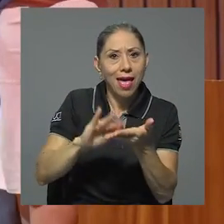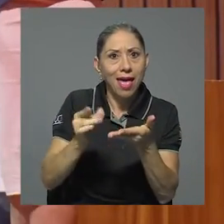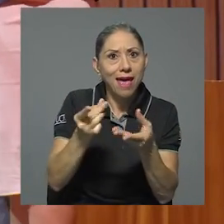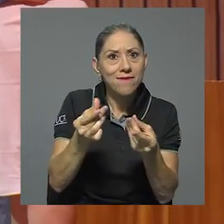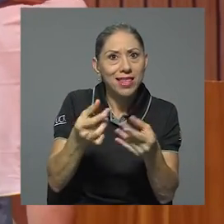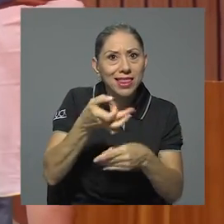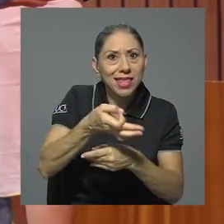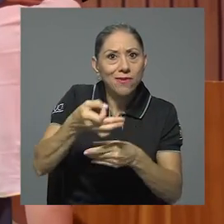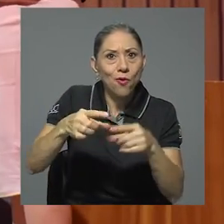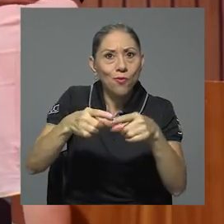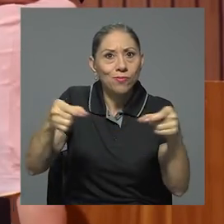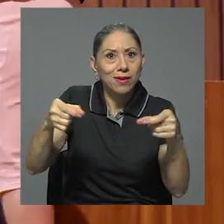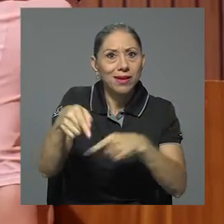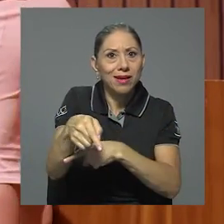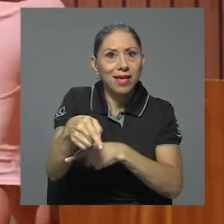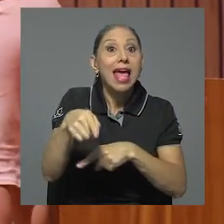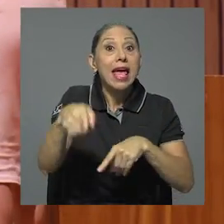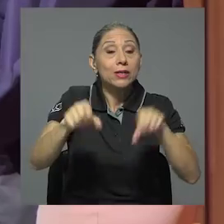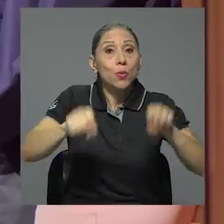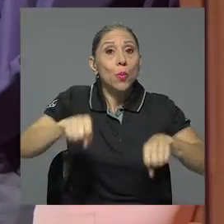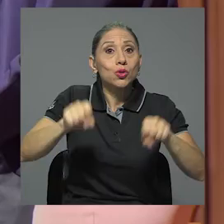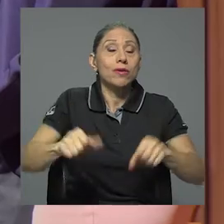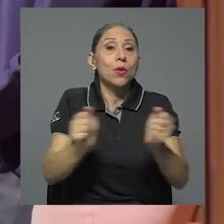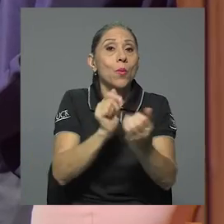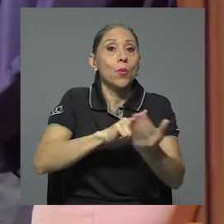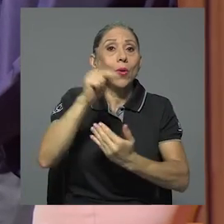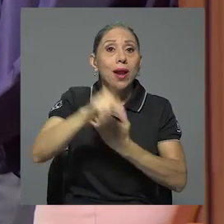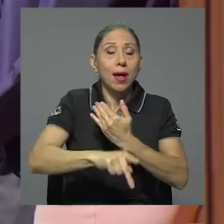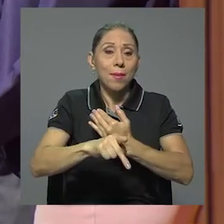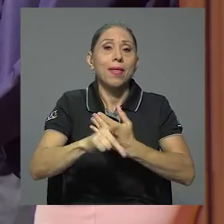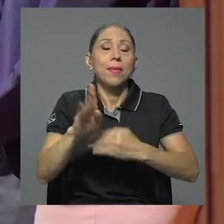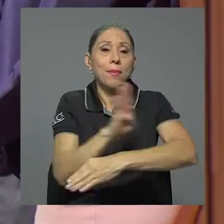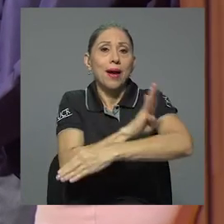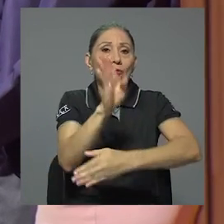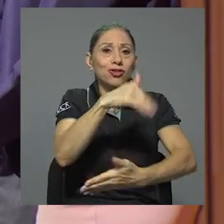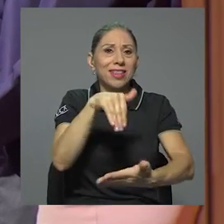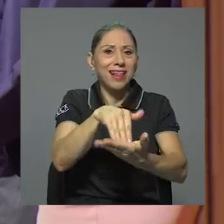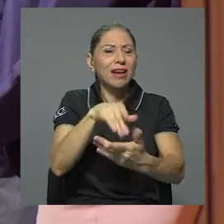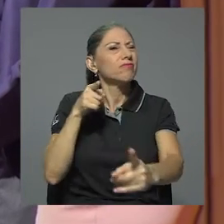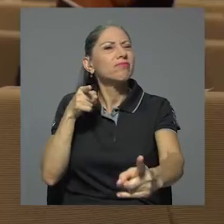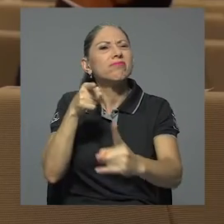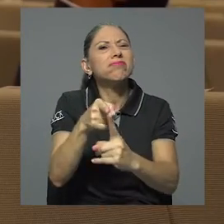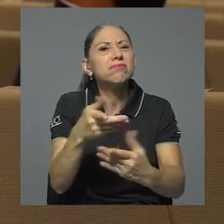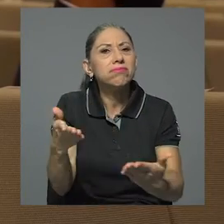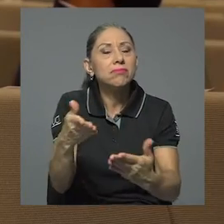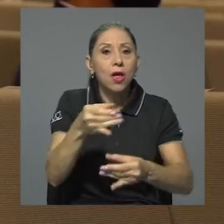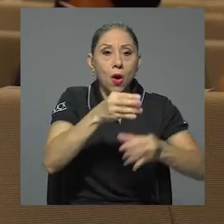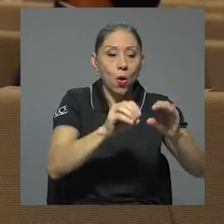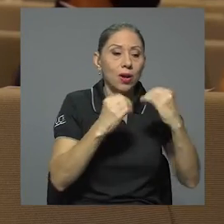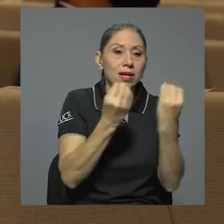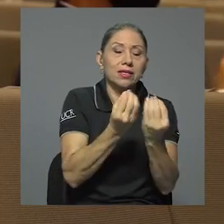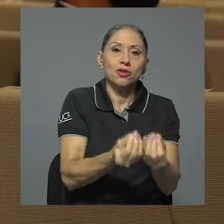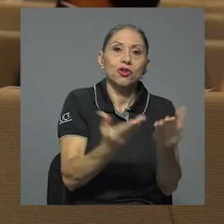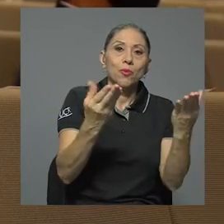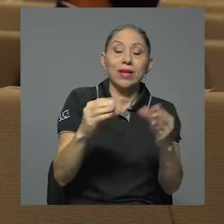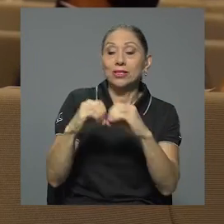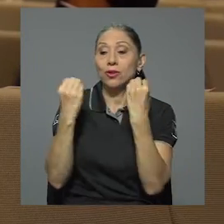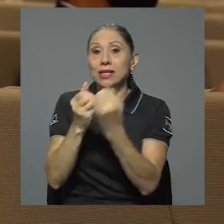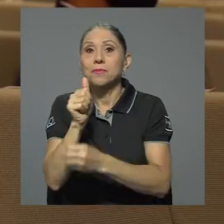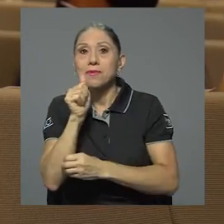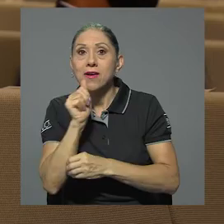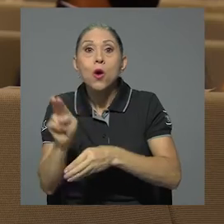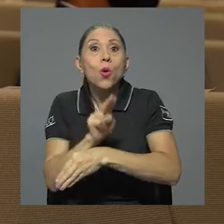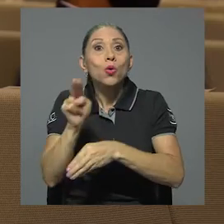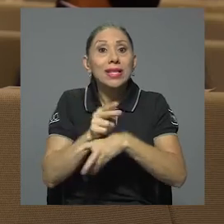posible a través del programa L del Banco Central, el cual busca que organizaciones públicas y privadas utilicen servicios electrónicos para